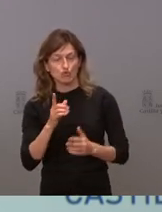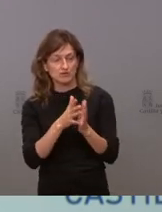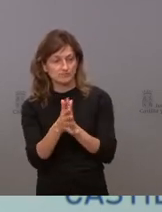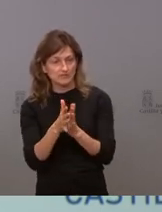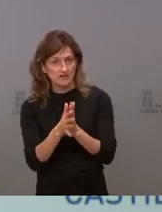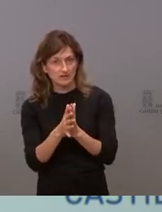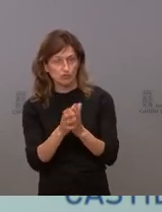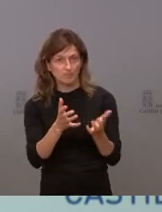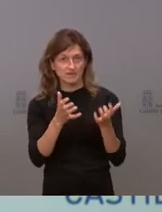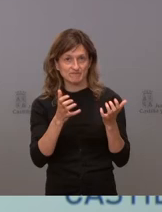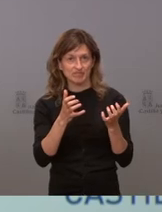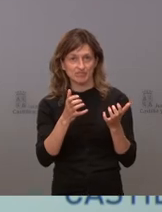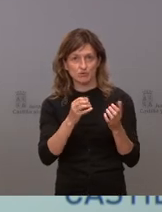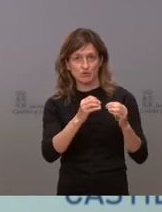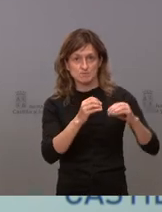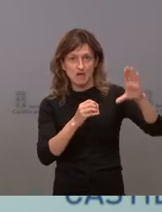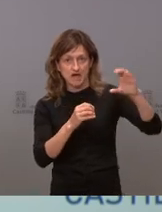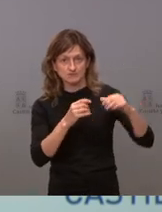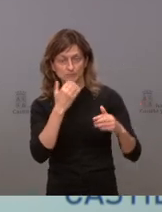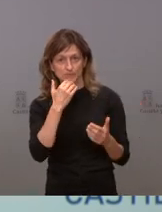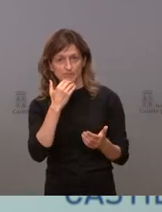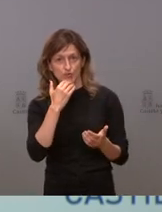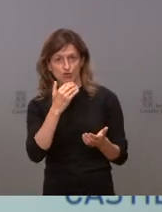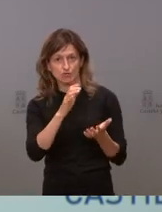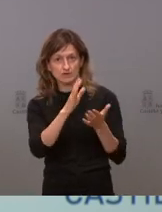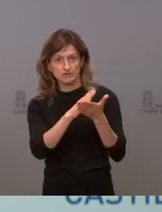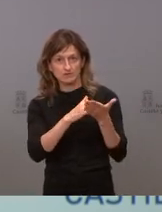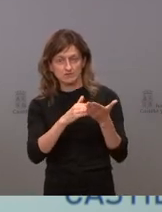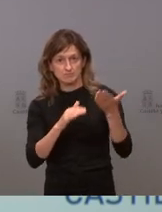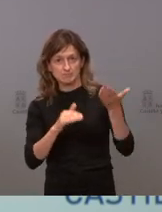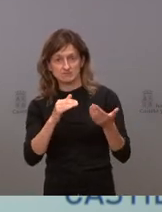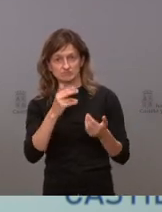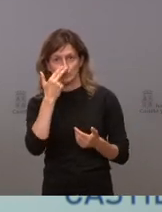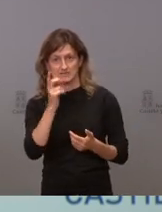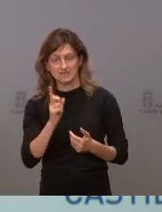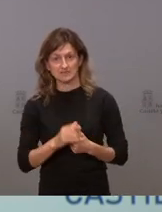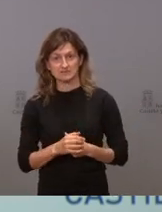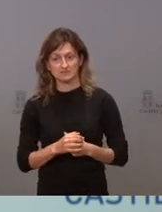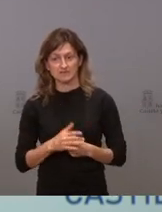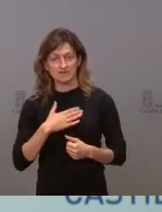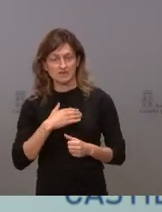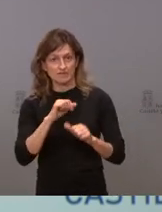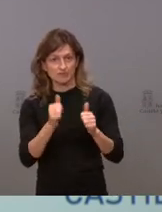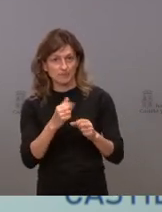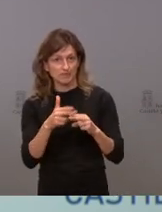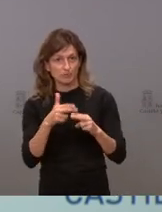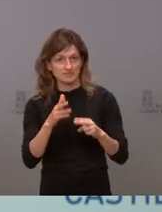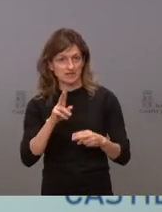beneficiando más a unas comunidades a otras yo no voy a entrar en eso no me interesa no es nuestra manera de hacer la política